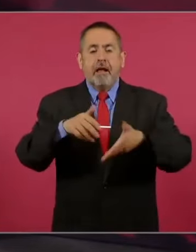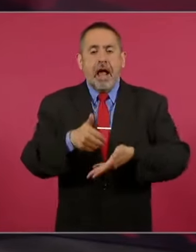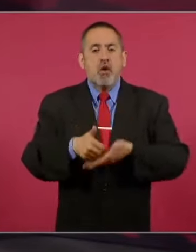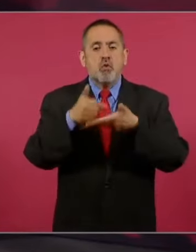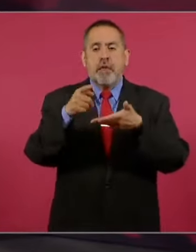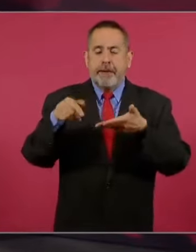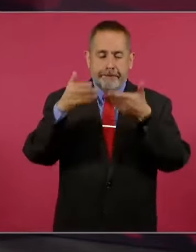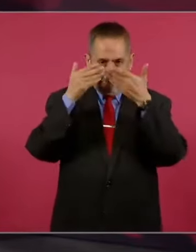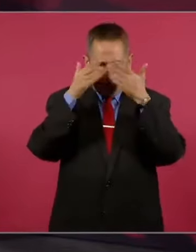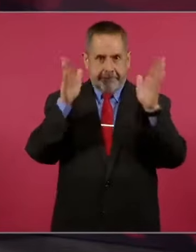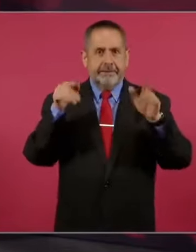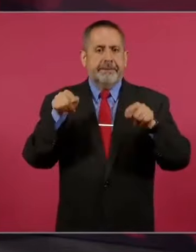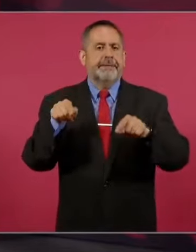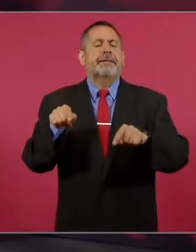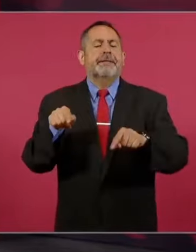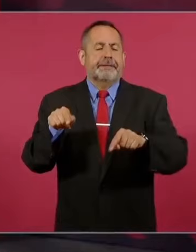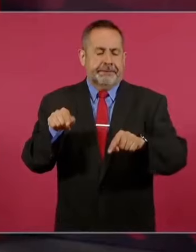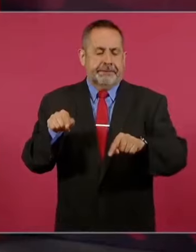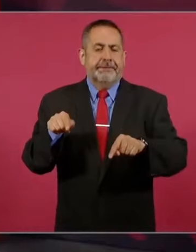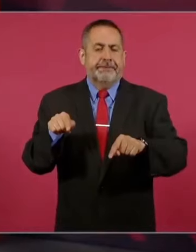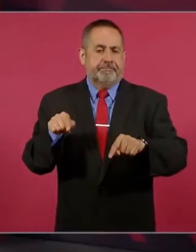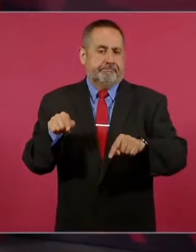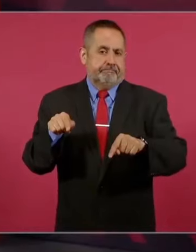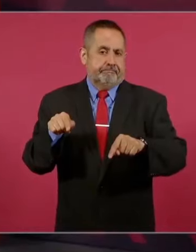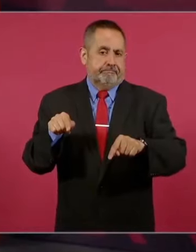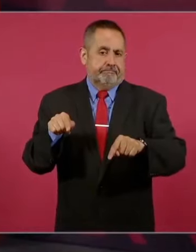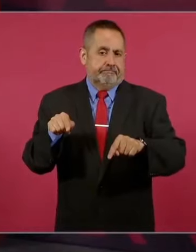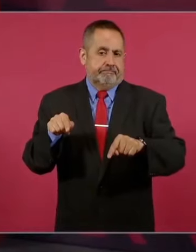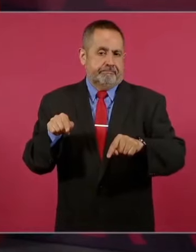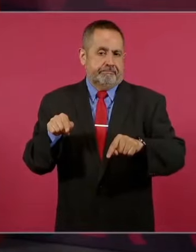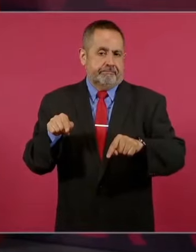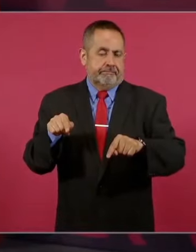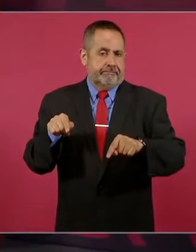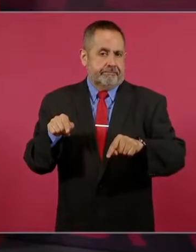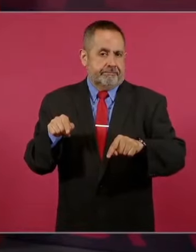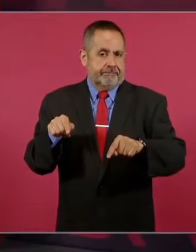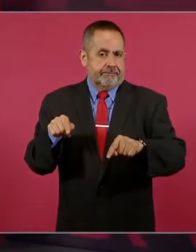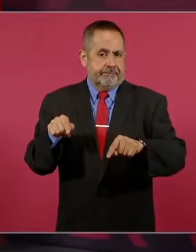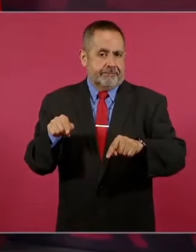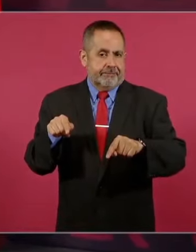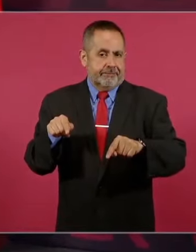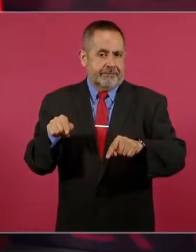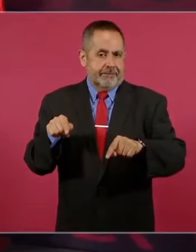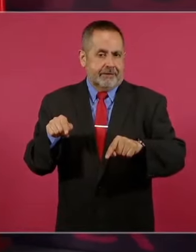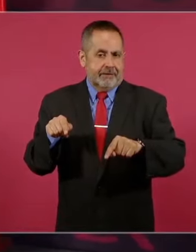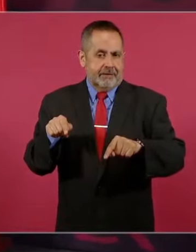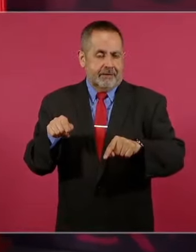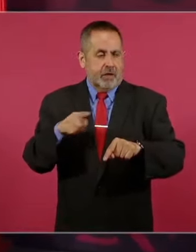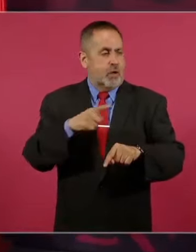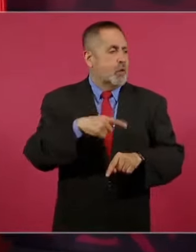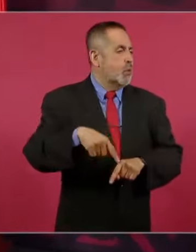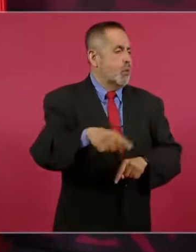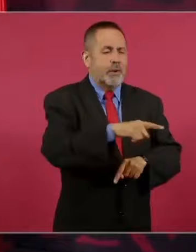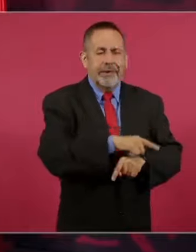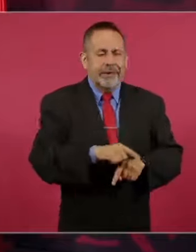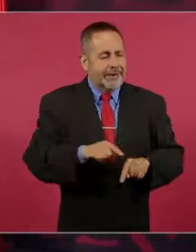se serenien